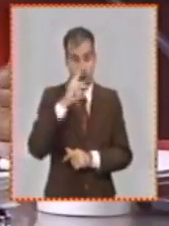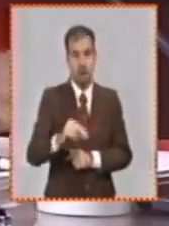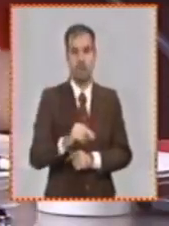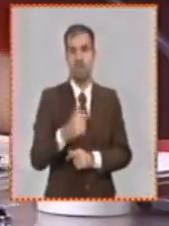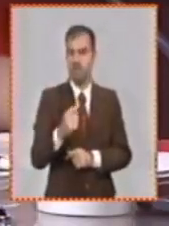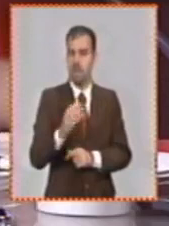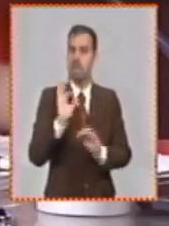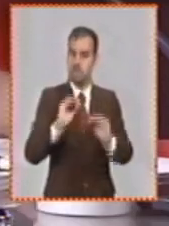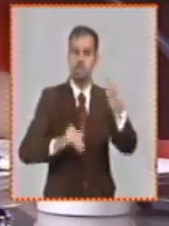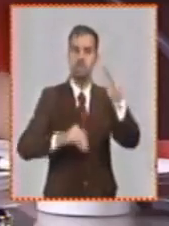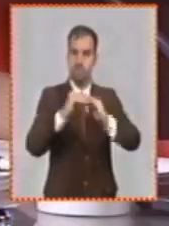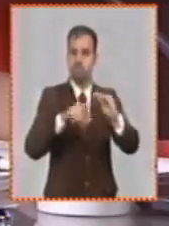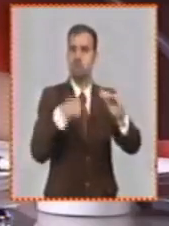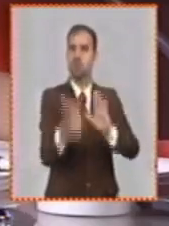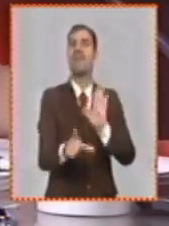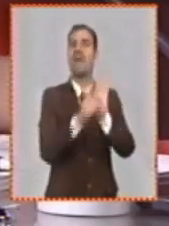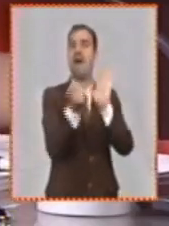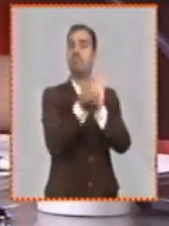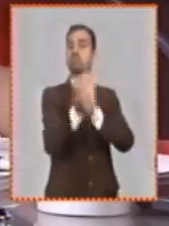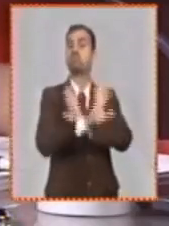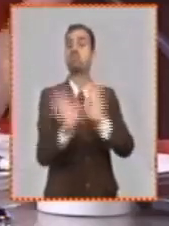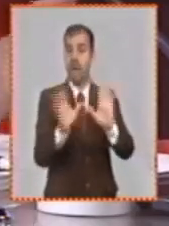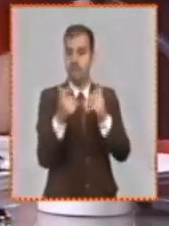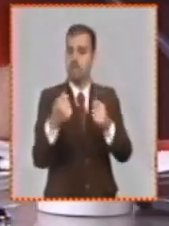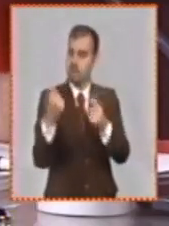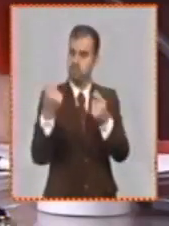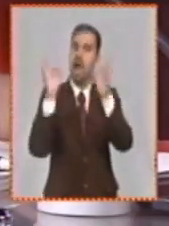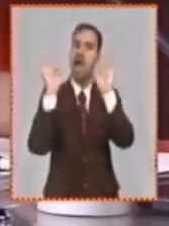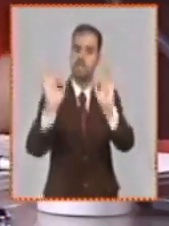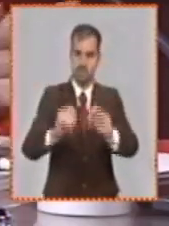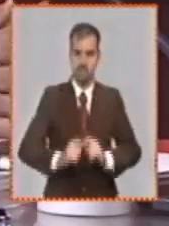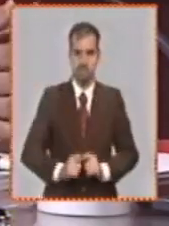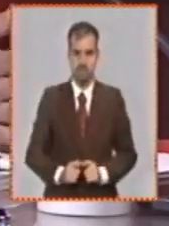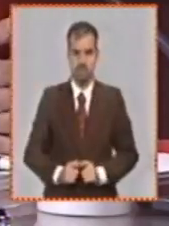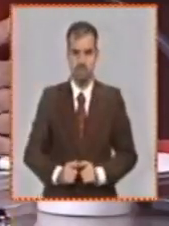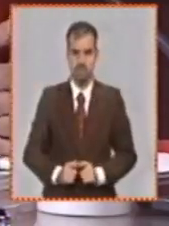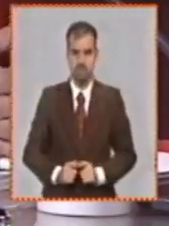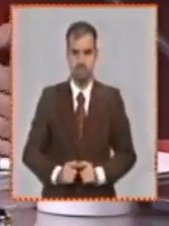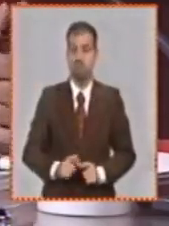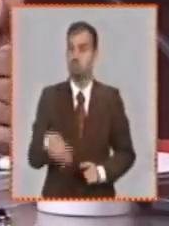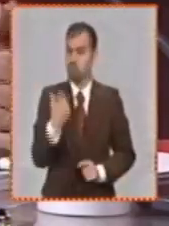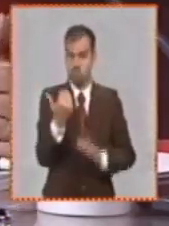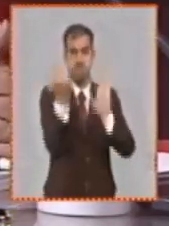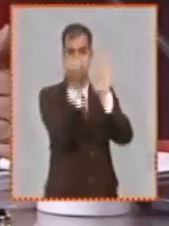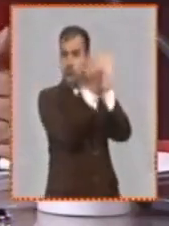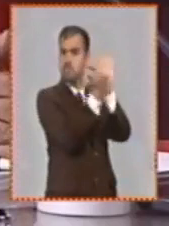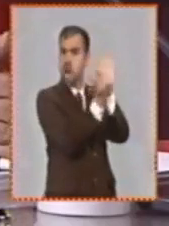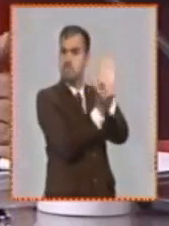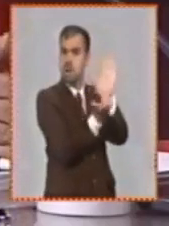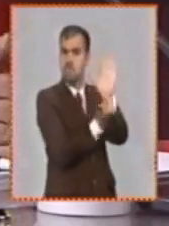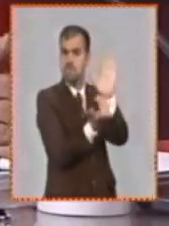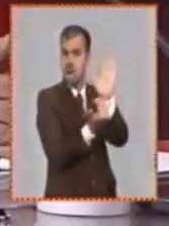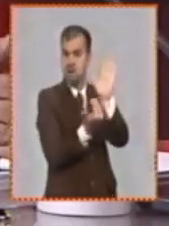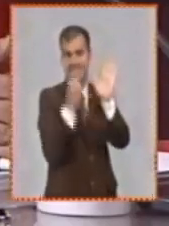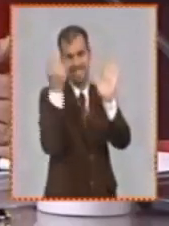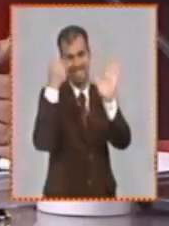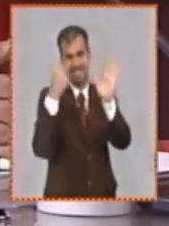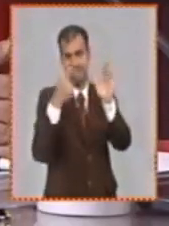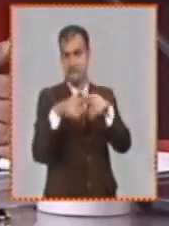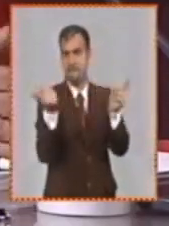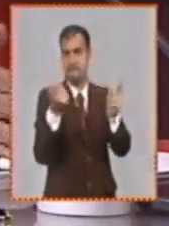precisamente diseñada bajo estas modalidades de oferta fundamentalmente con mucho peso en los productos